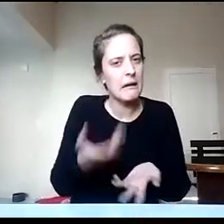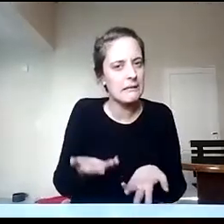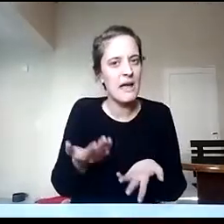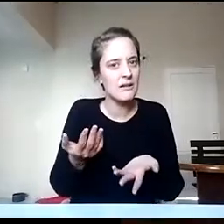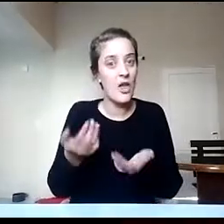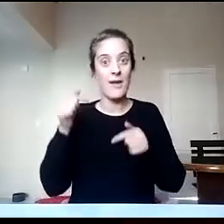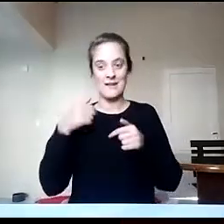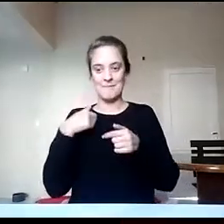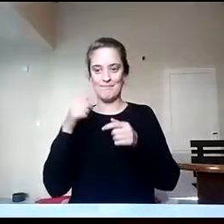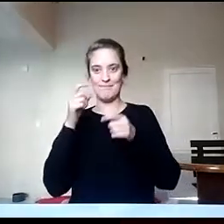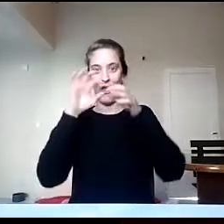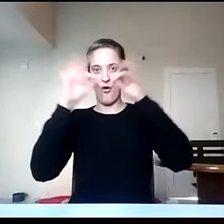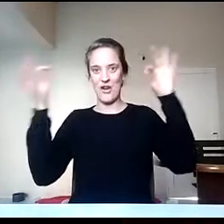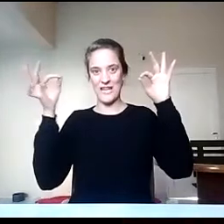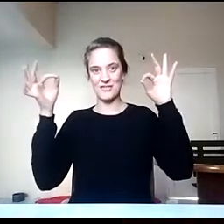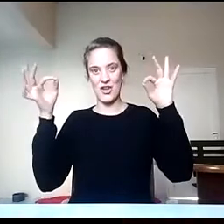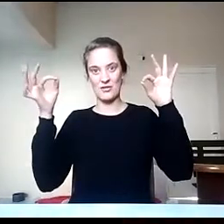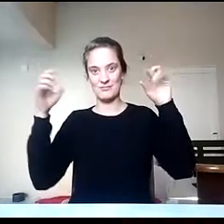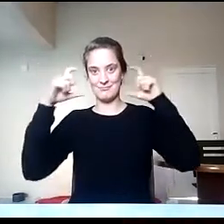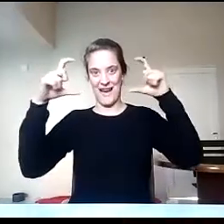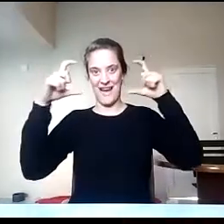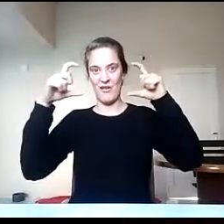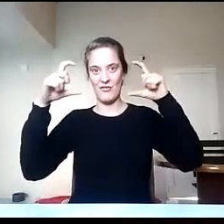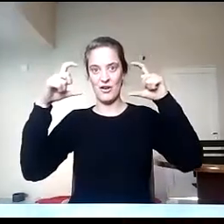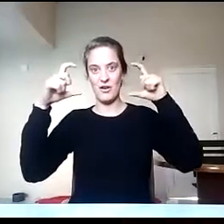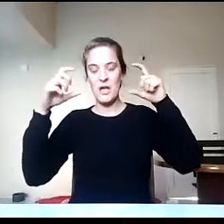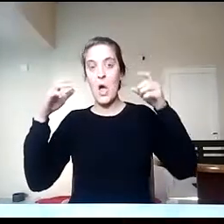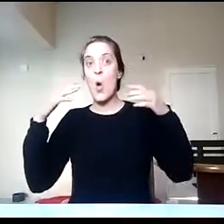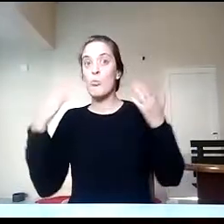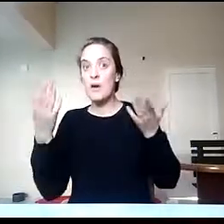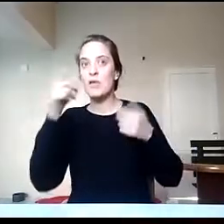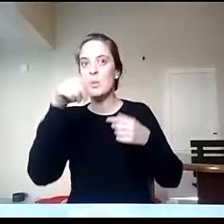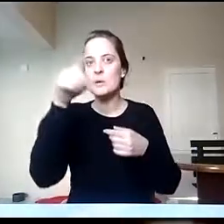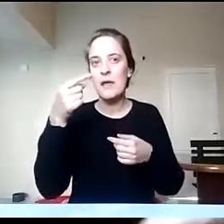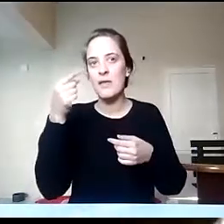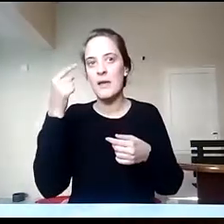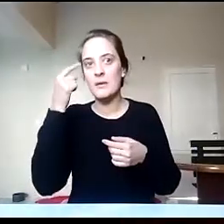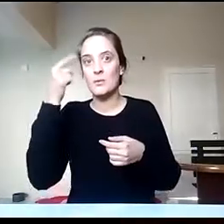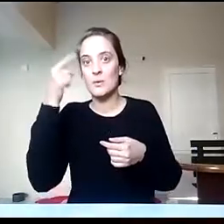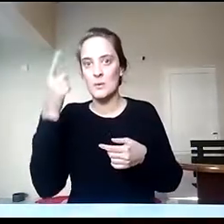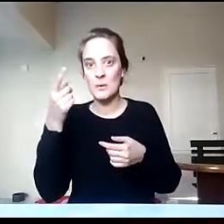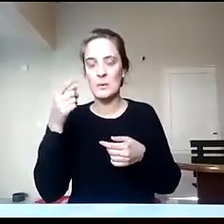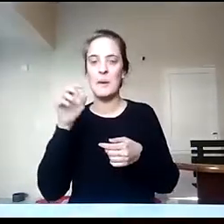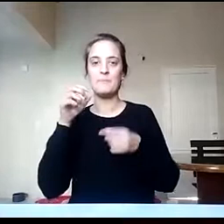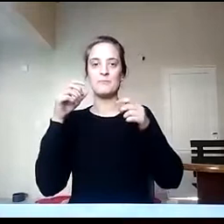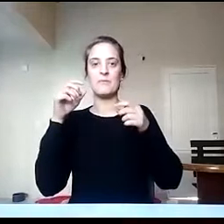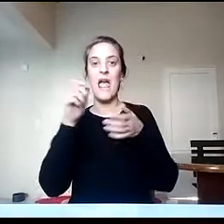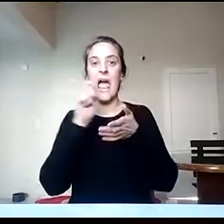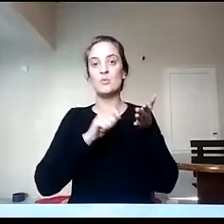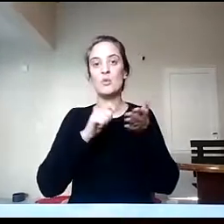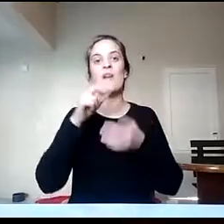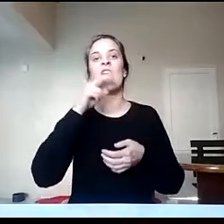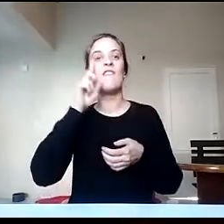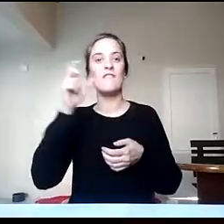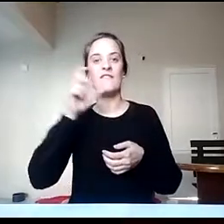ponen una frase que los oriente en posibles interrogantes que pueden enviar. La frase es de Victoria Fernández Caso, una